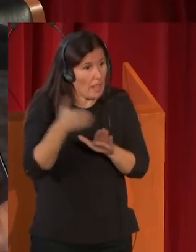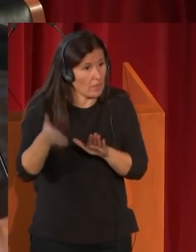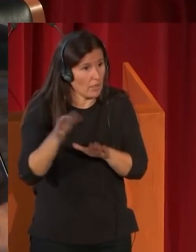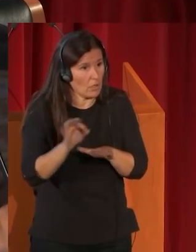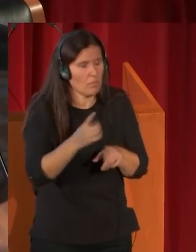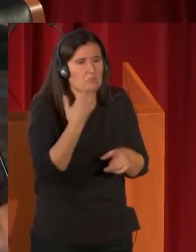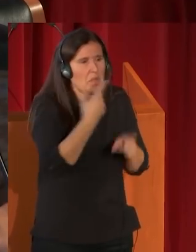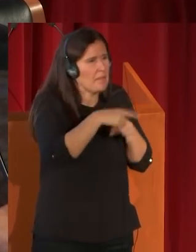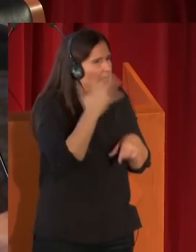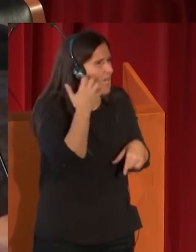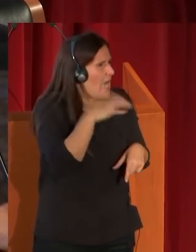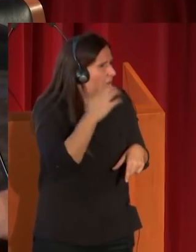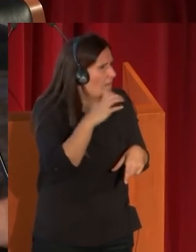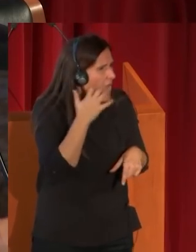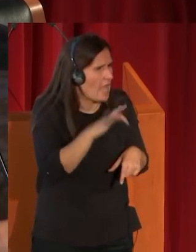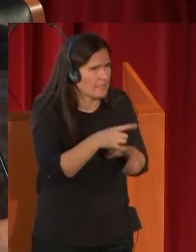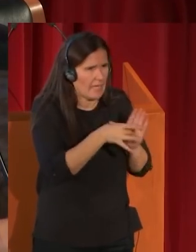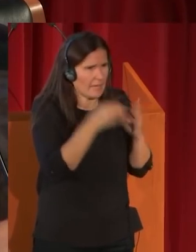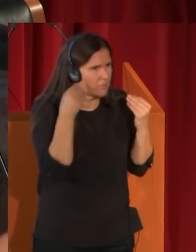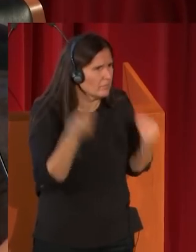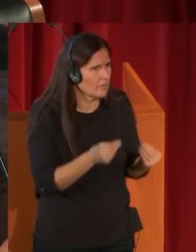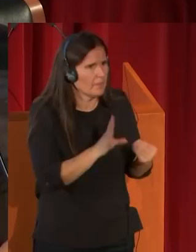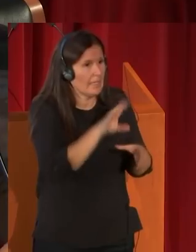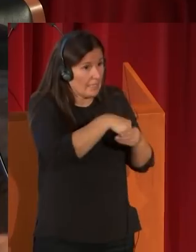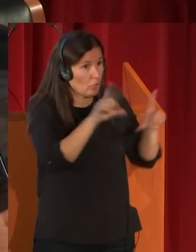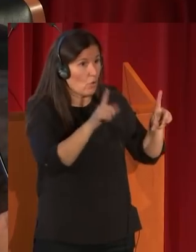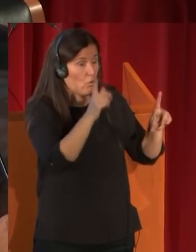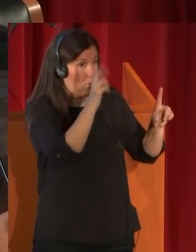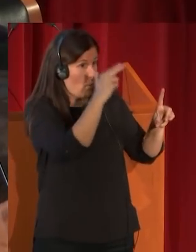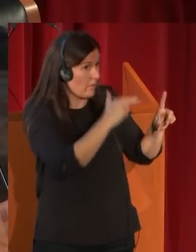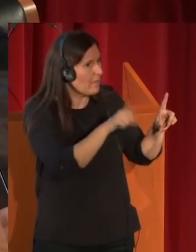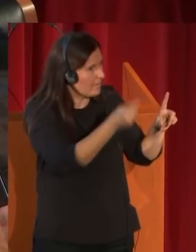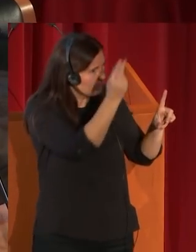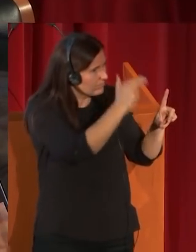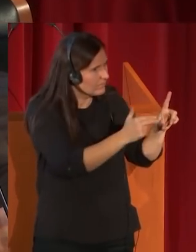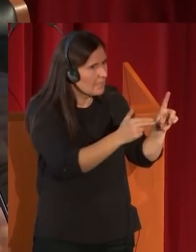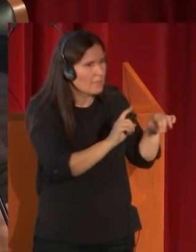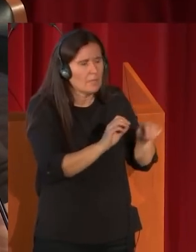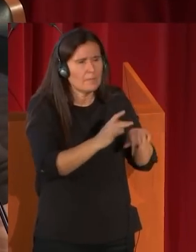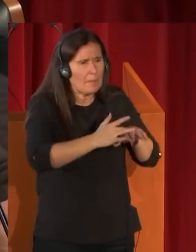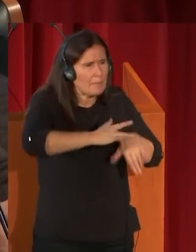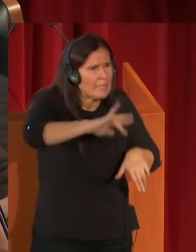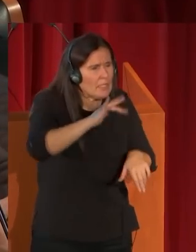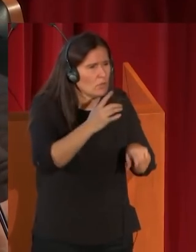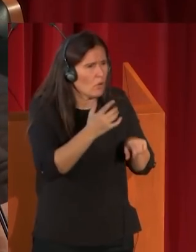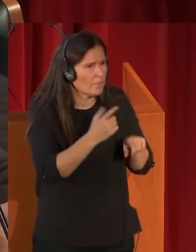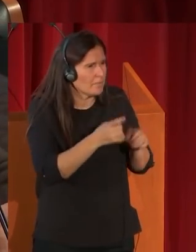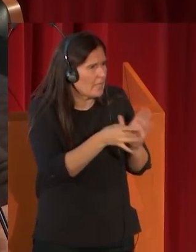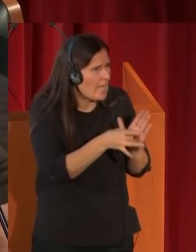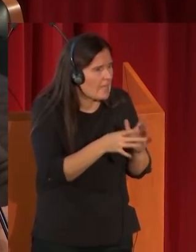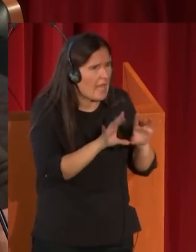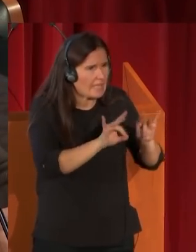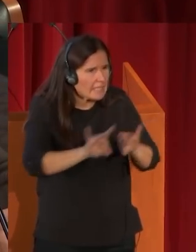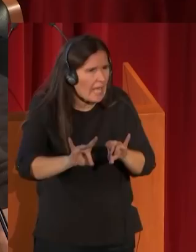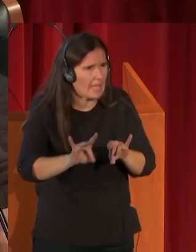piezas raras de gran calidad en sus cuadros, sino que además el brillo, las calidades táctiles y también el colorido